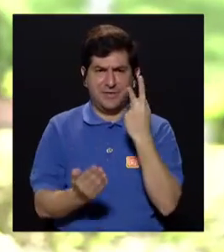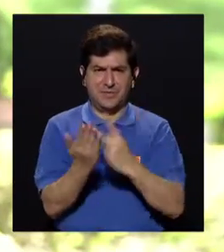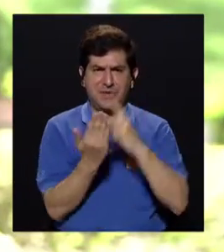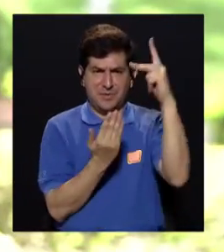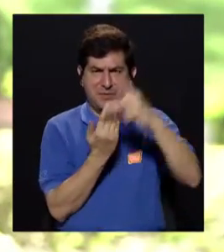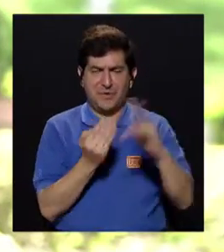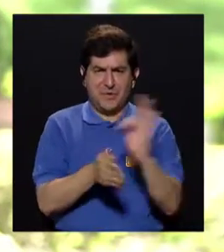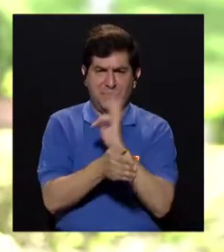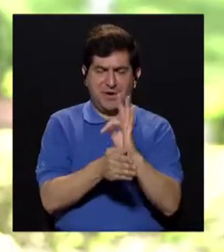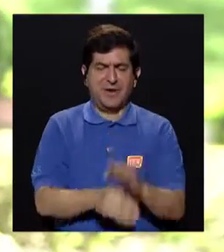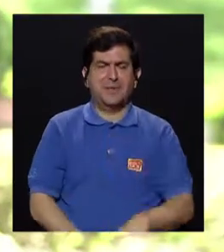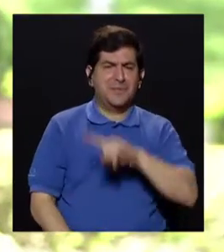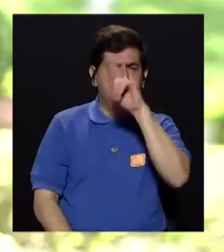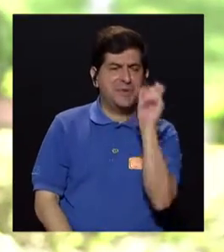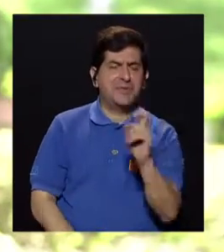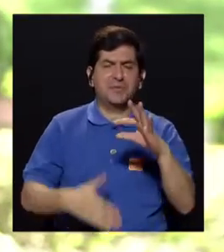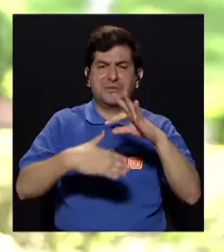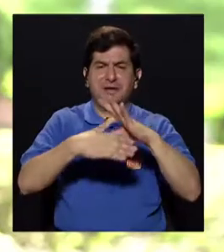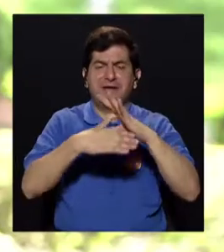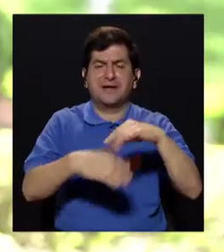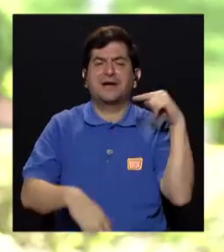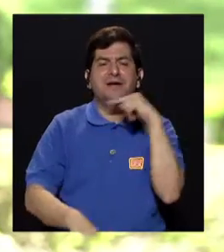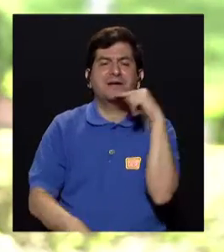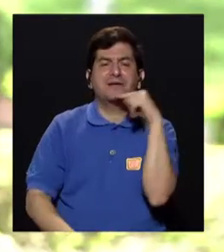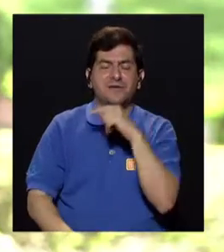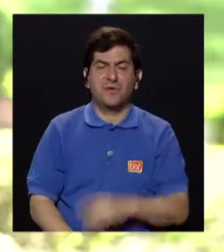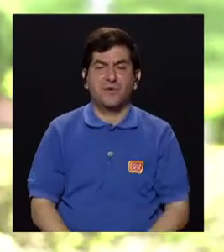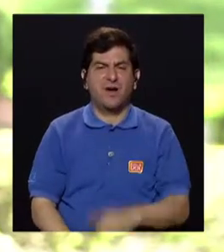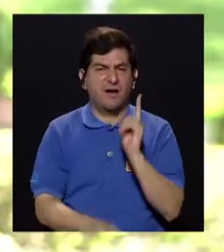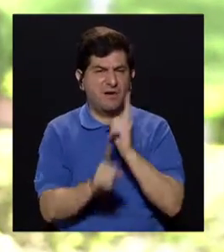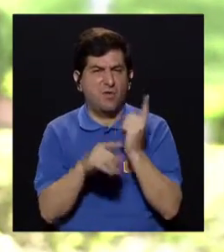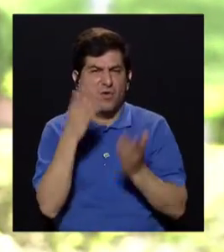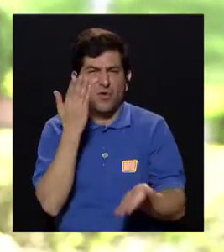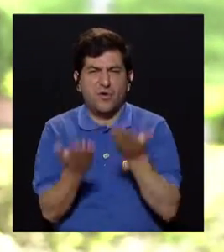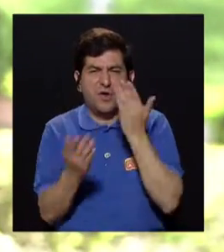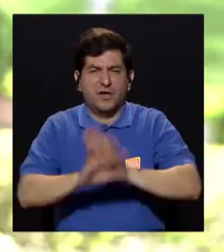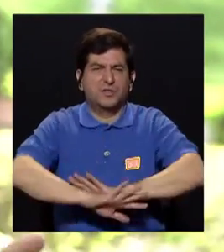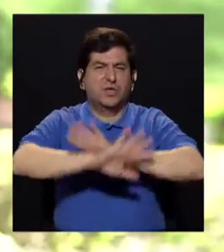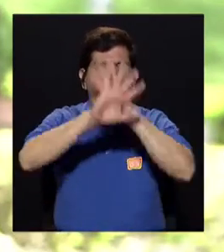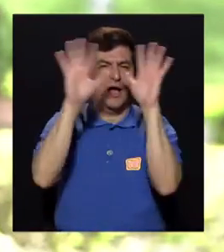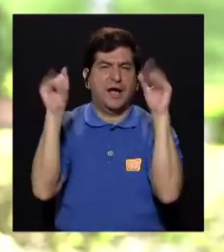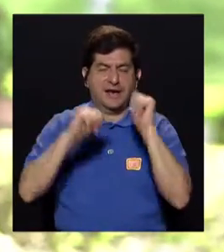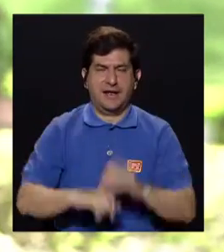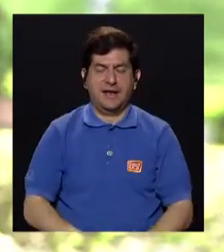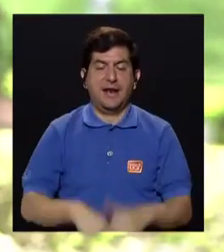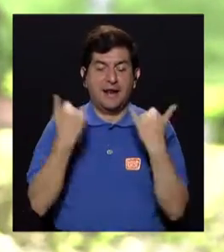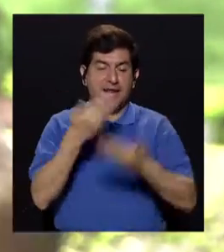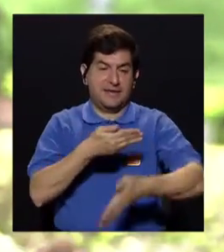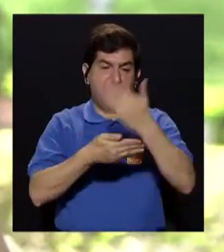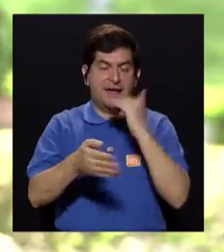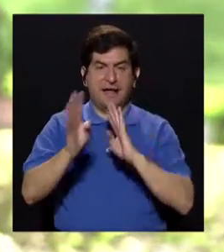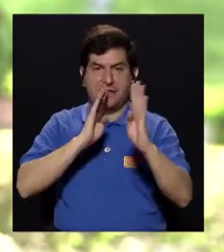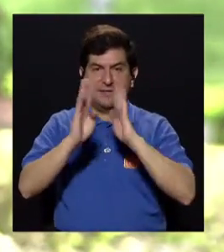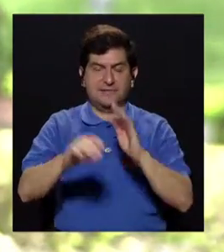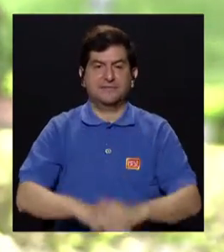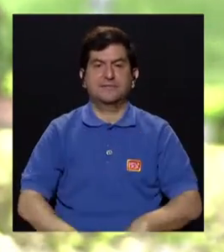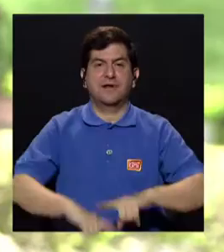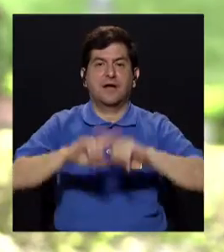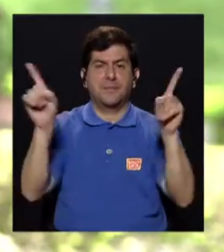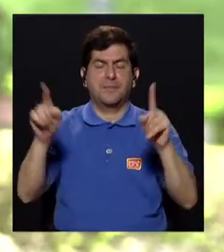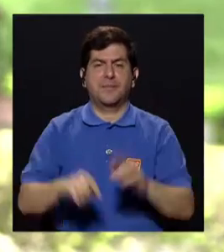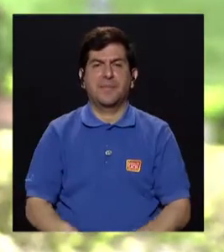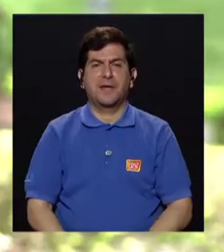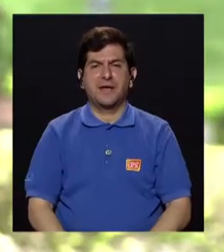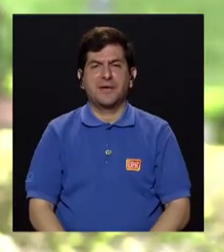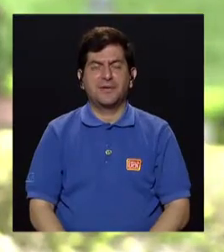televidentes que nos han consultado en cuanto a las carnes rojas y yo creo que sería oportuno, ¿verdad? Hacer esa aclaración, ya lo habíamos hablado en el primer